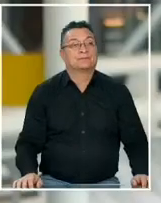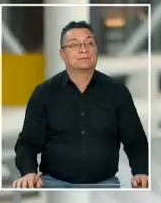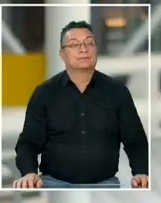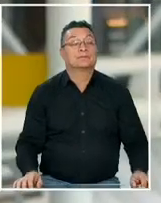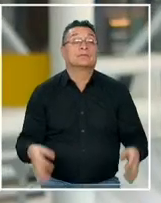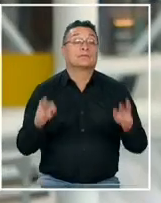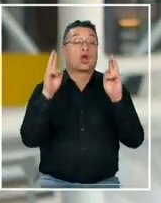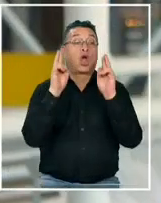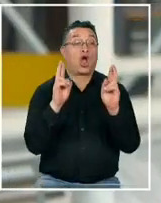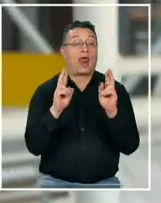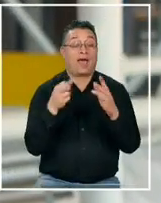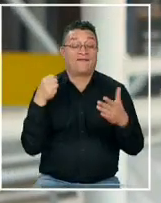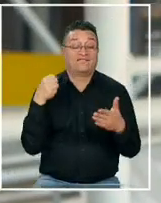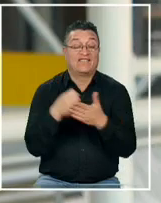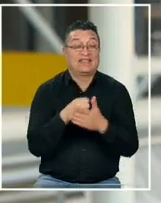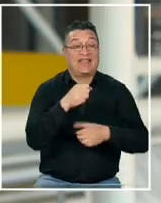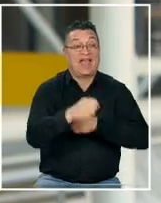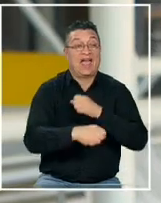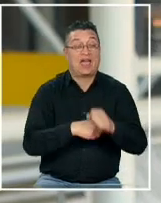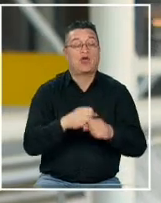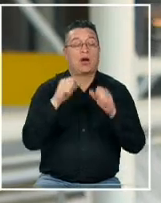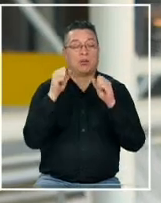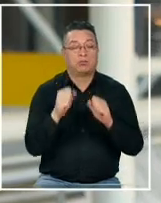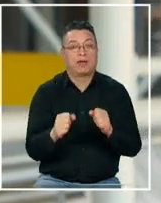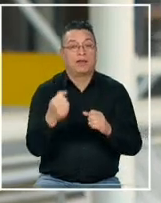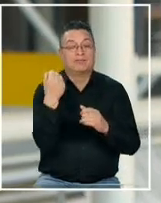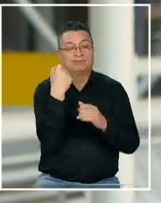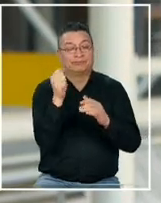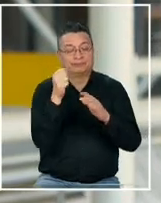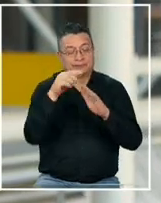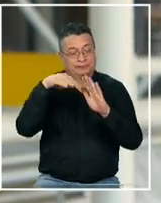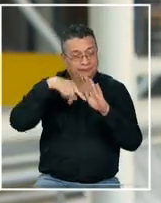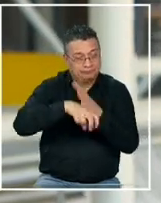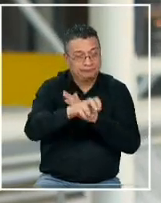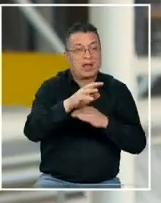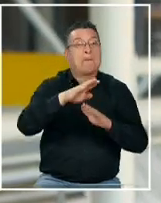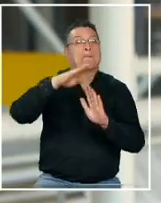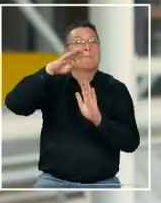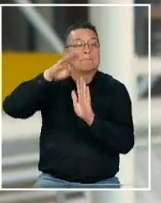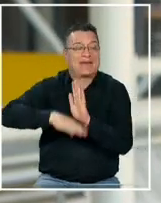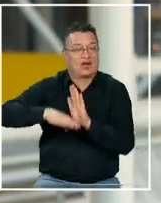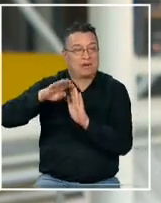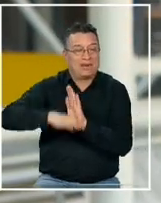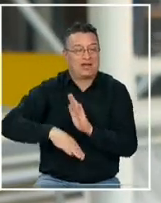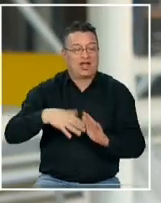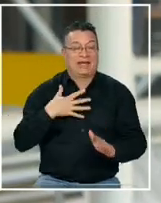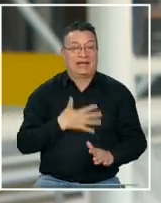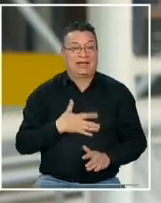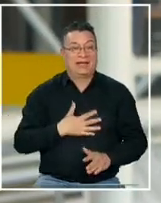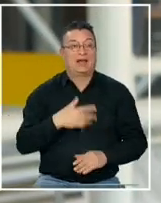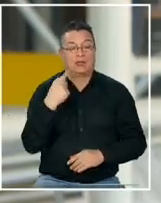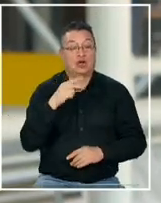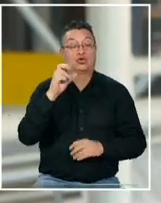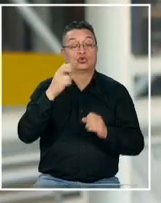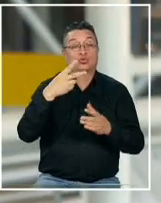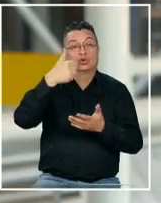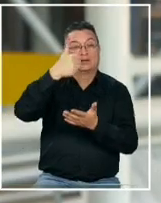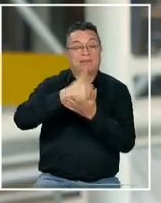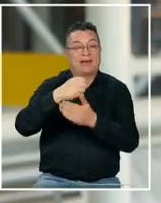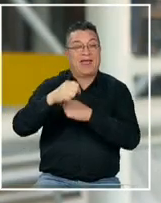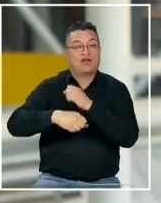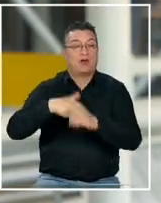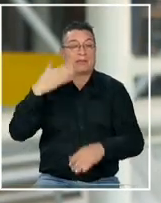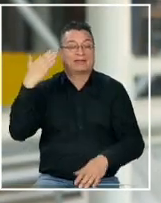esperamos que para el final de este año ya podamos tener una evasión bastante menor de la que hemos tenido o la que observamos en el segundo semestre del año